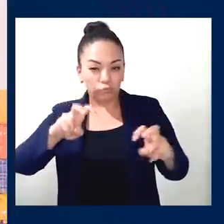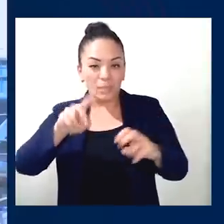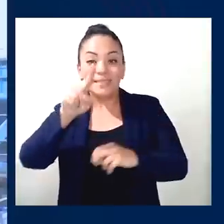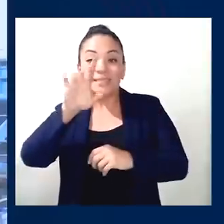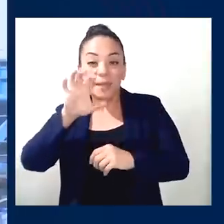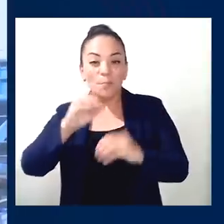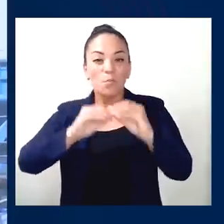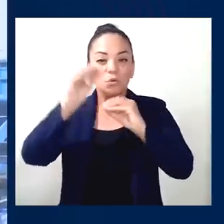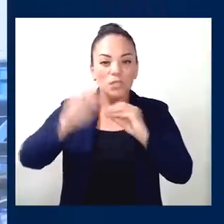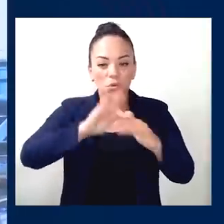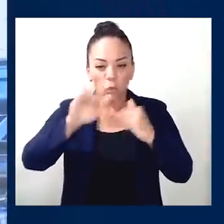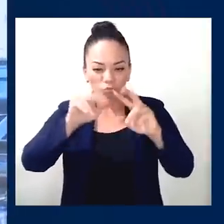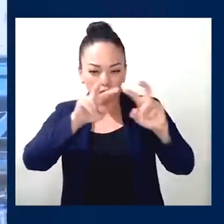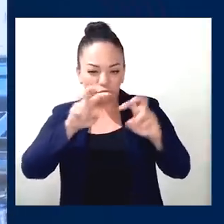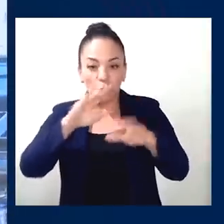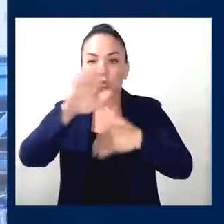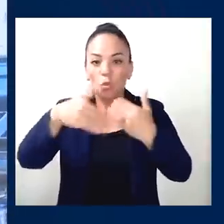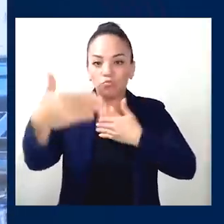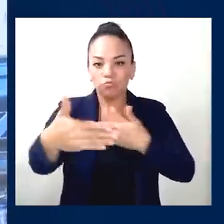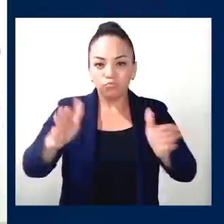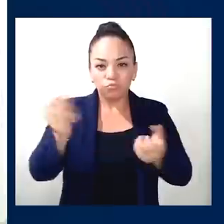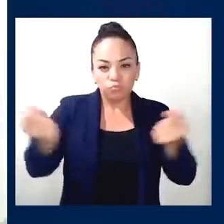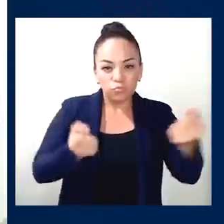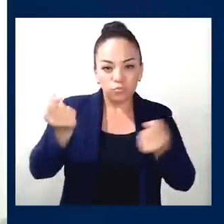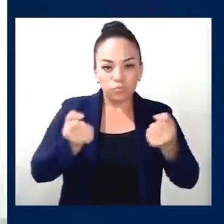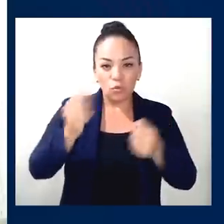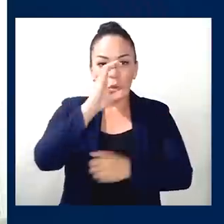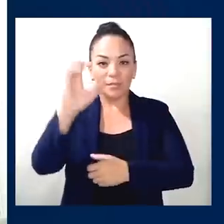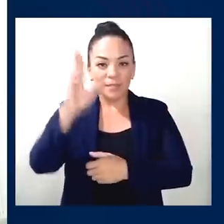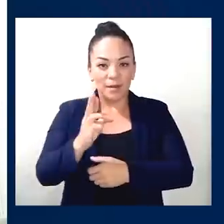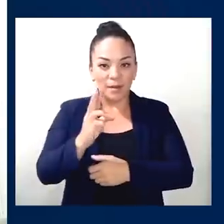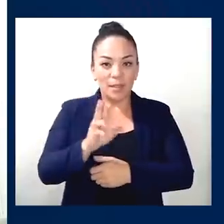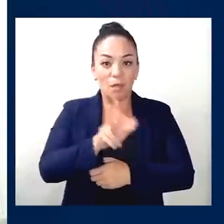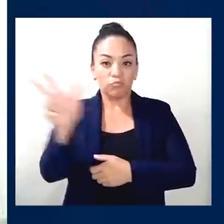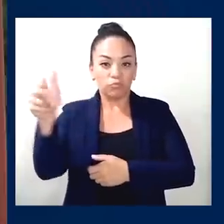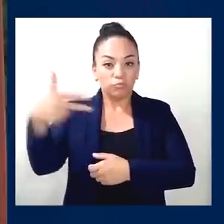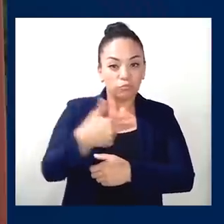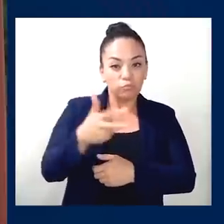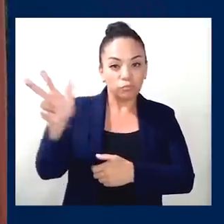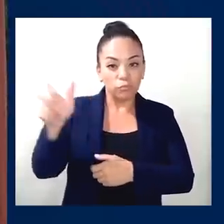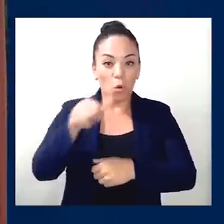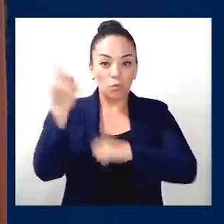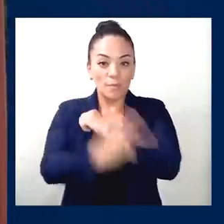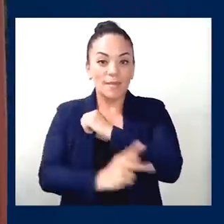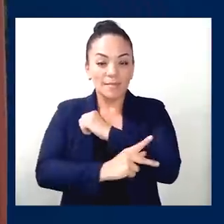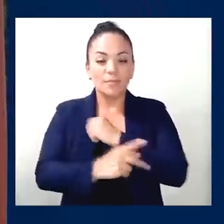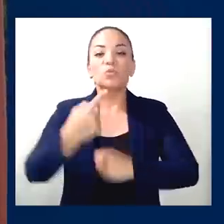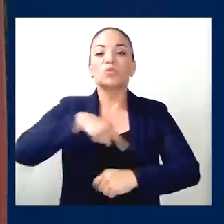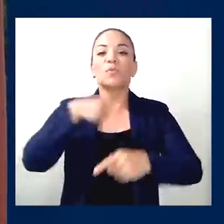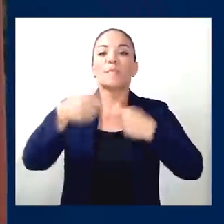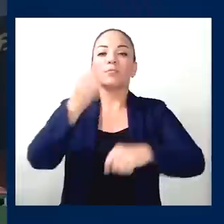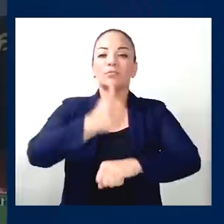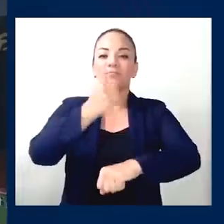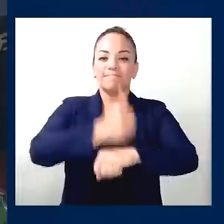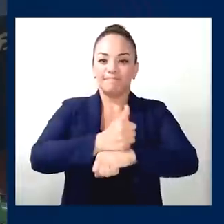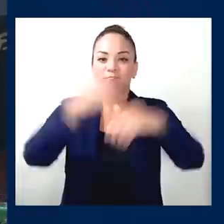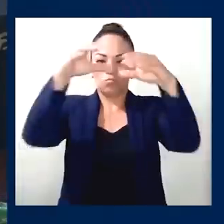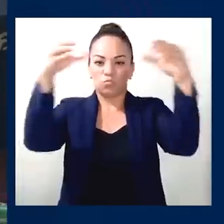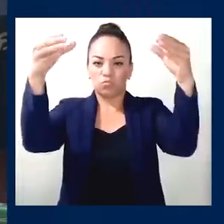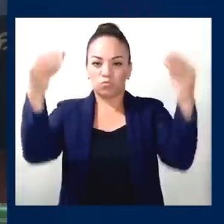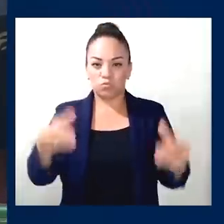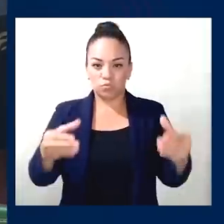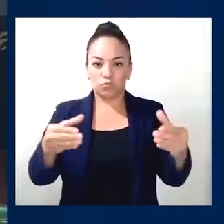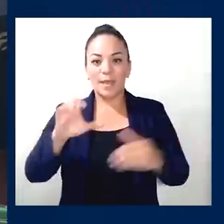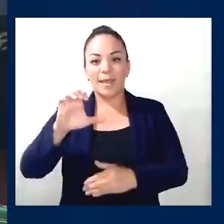% de los contenedores que entran y salen de Costa Rica. Instalaremos escáneres que funcionan como unos rayos